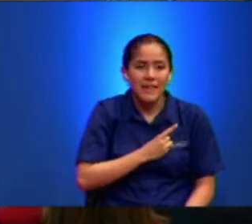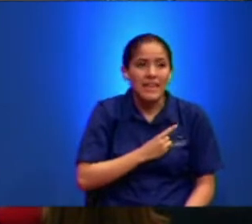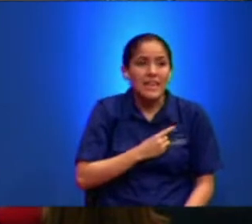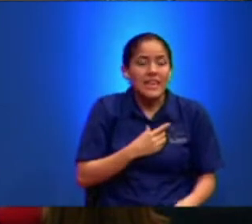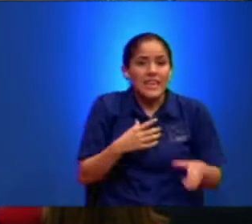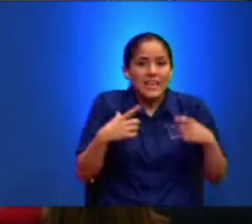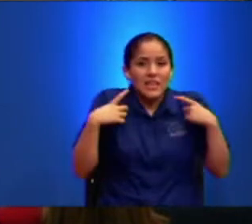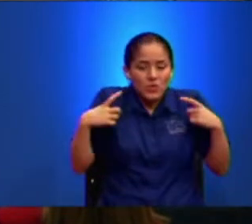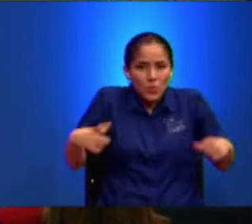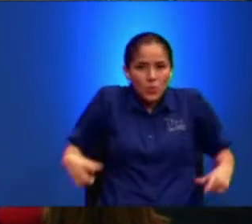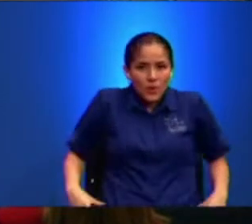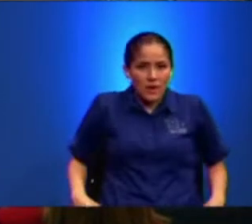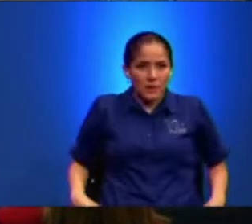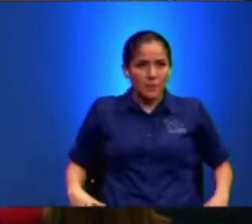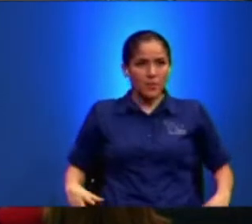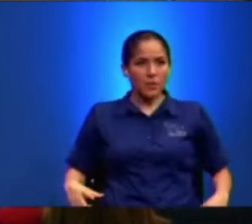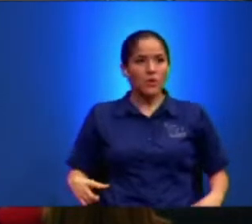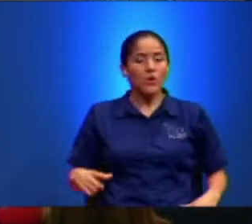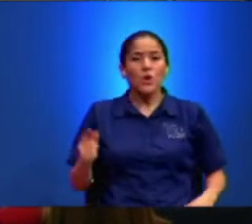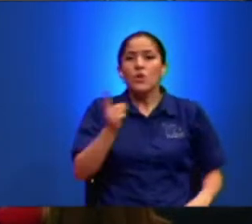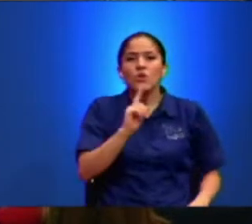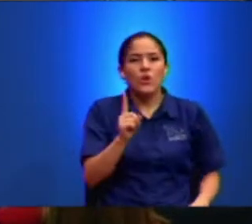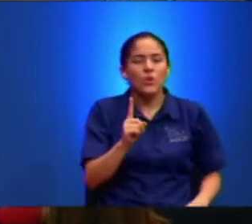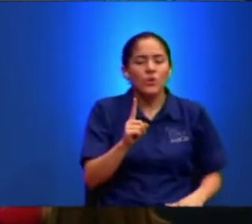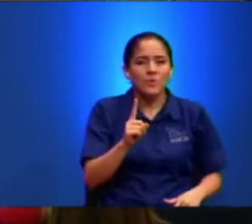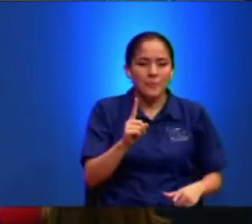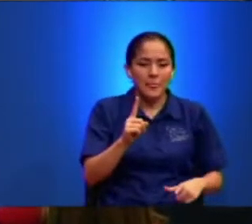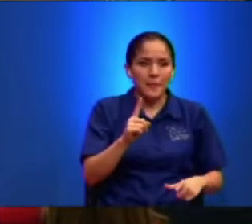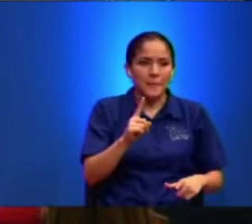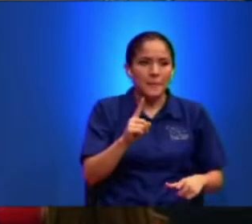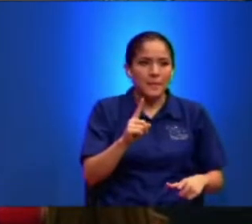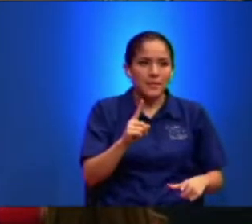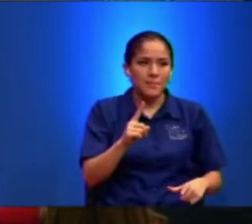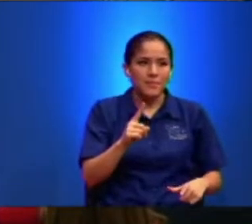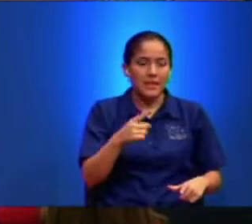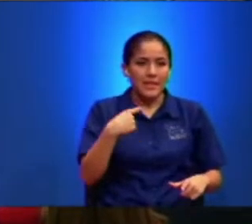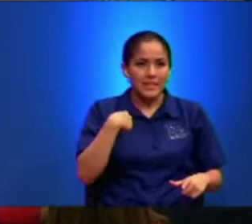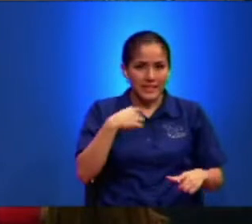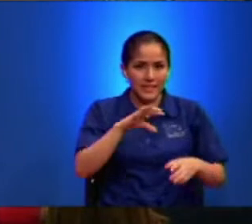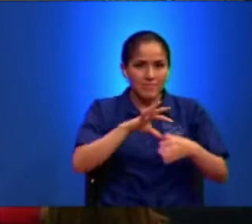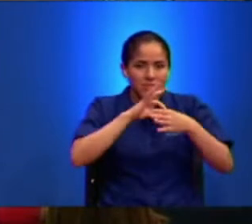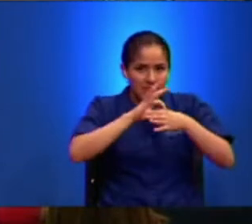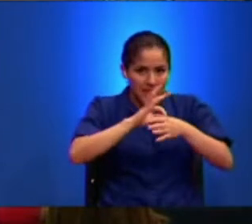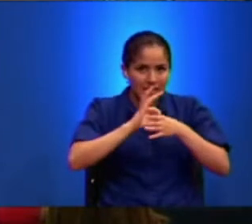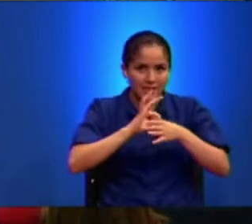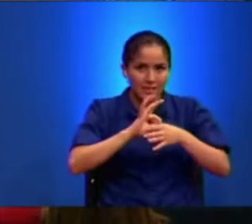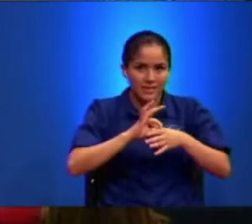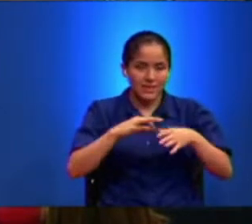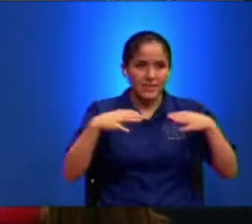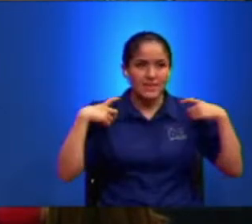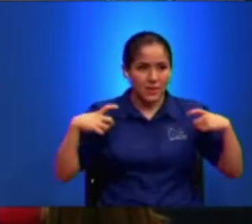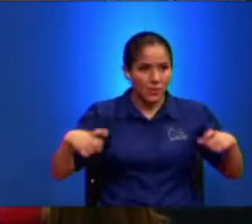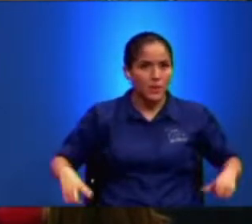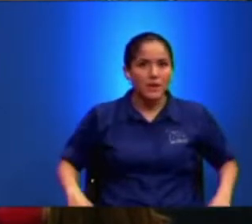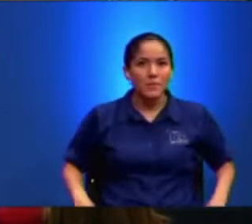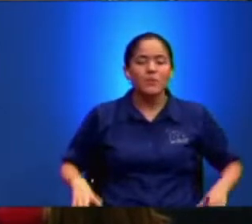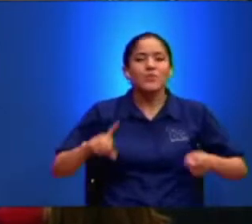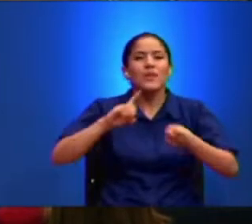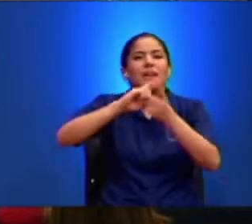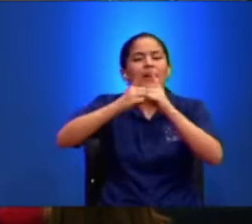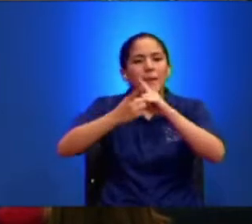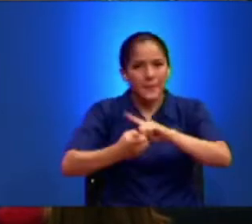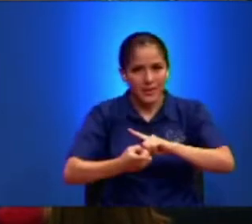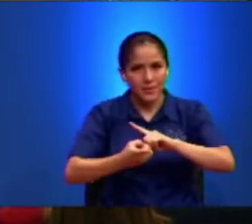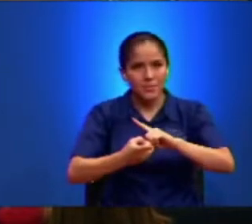Este Tabernáculo No Fue Desvestido Pues De Este Cuerpo Mortal Terrenal Sino Transformado